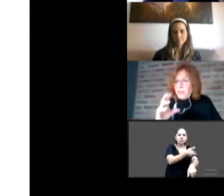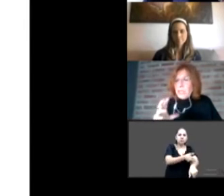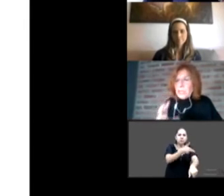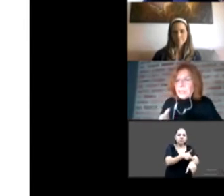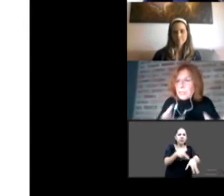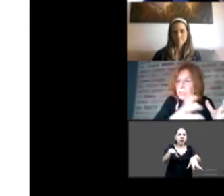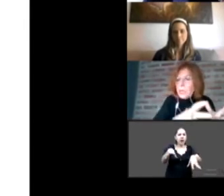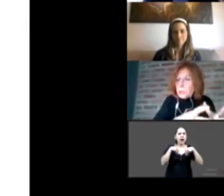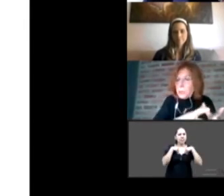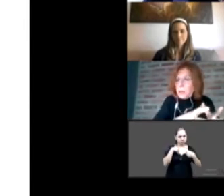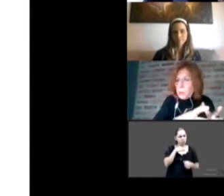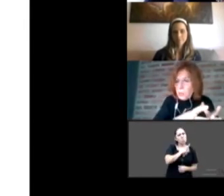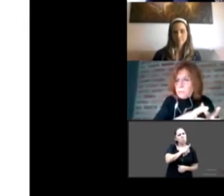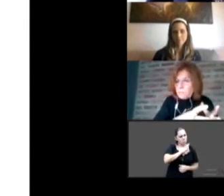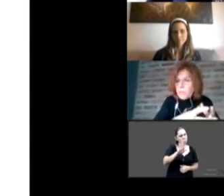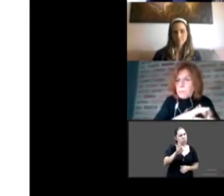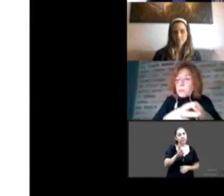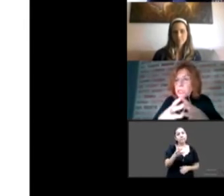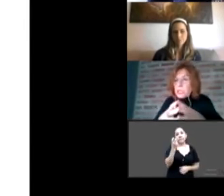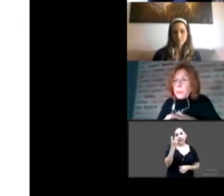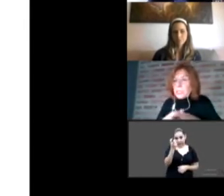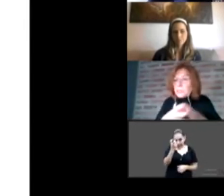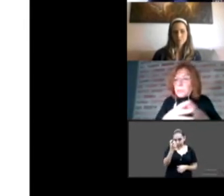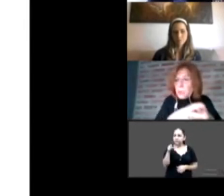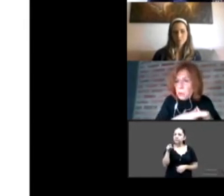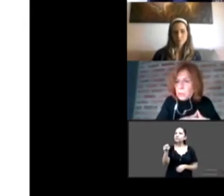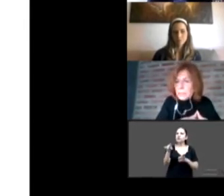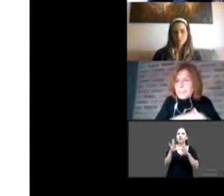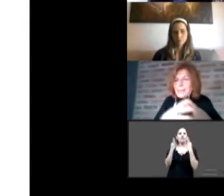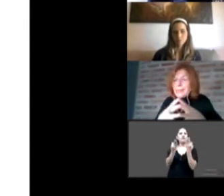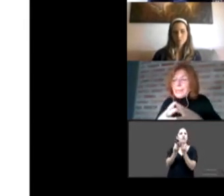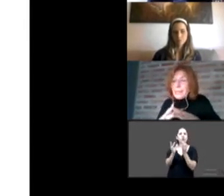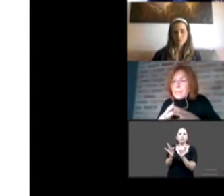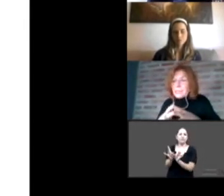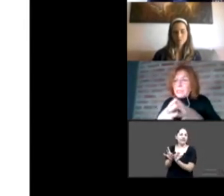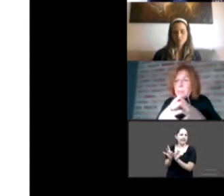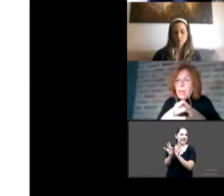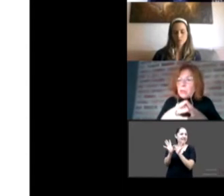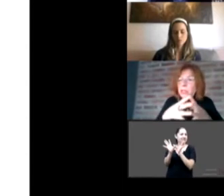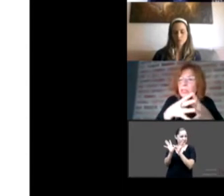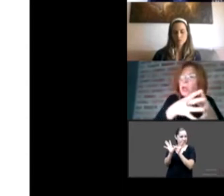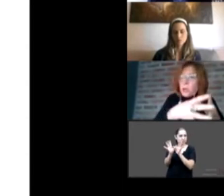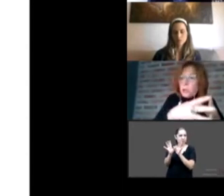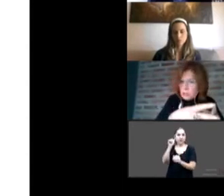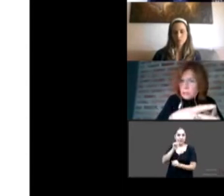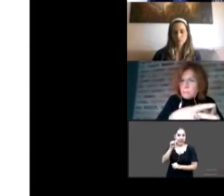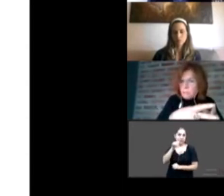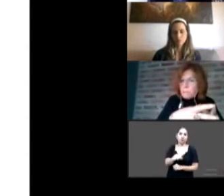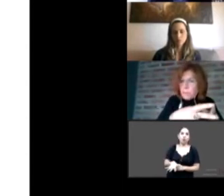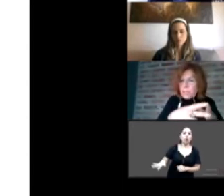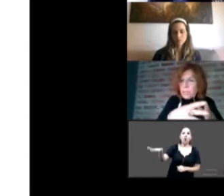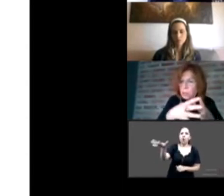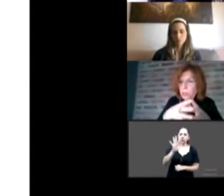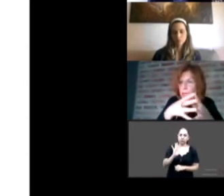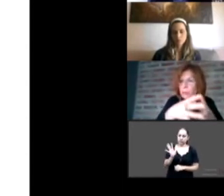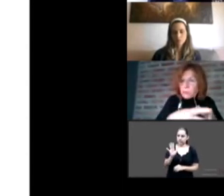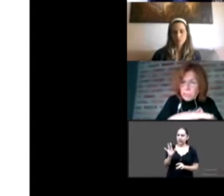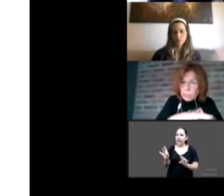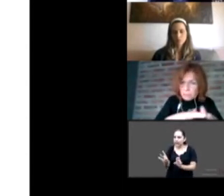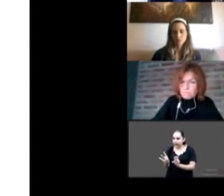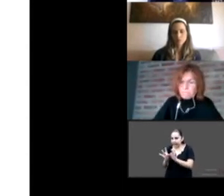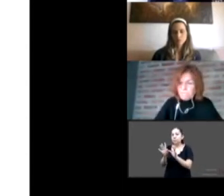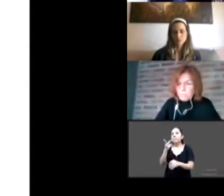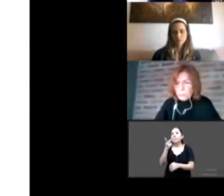definida también en nuestro manual. Procede por excepción y tienen que darse determinadas condiciones para que esto pueda